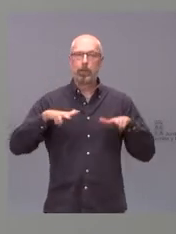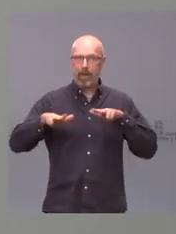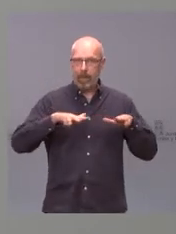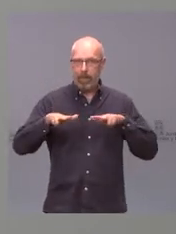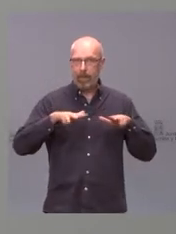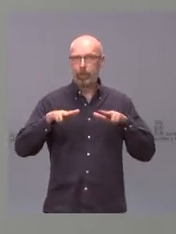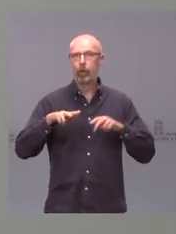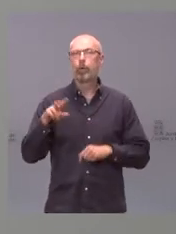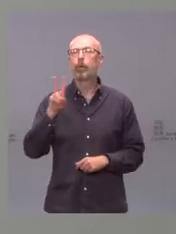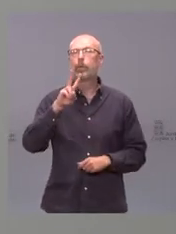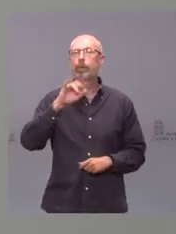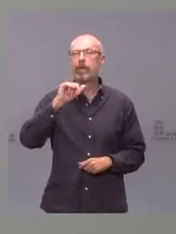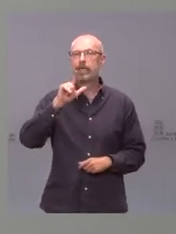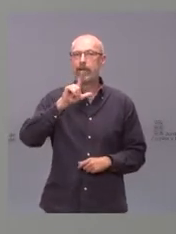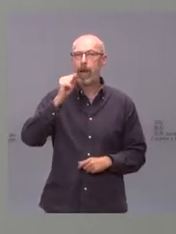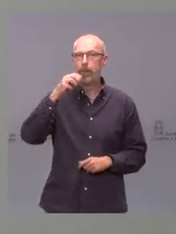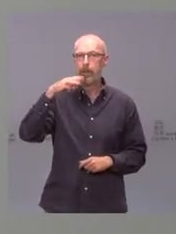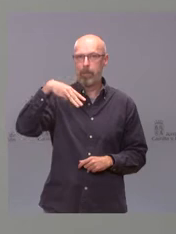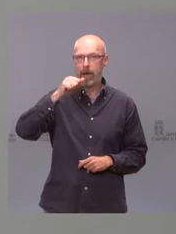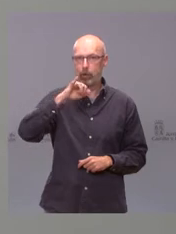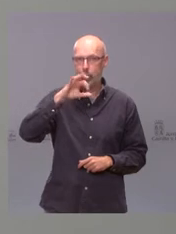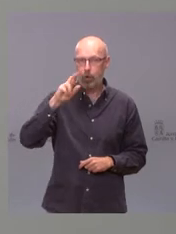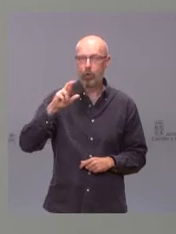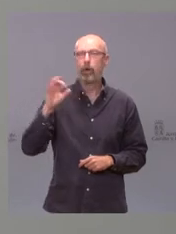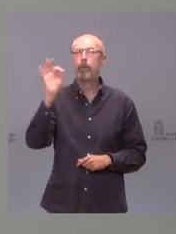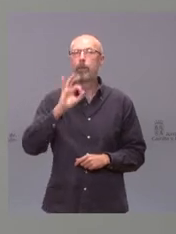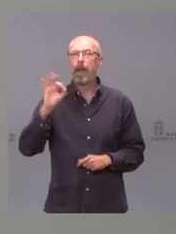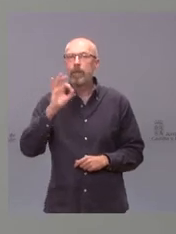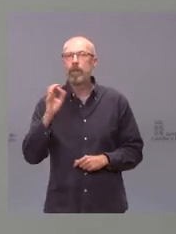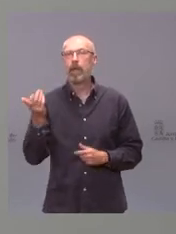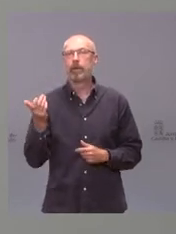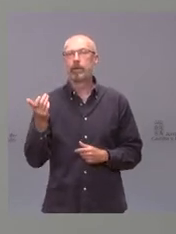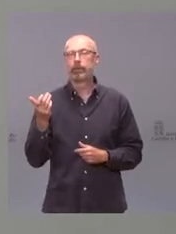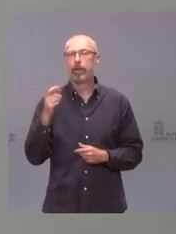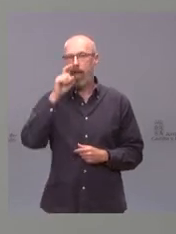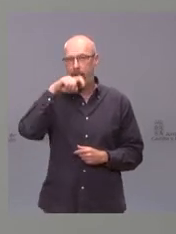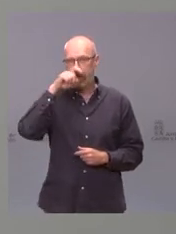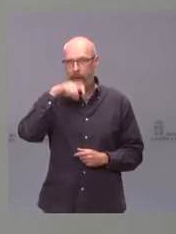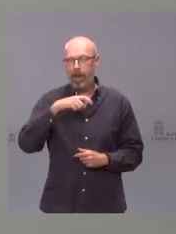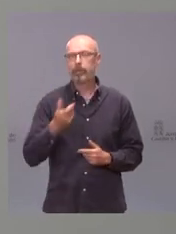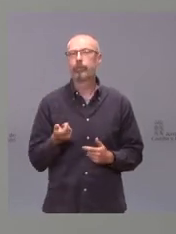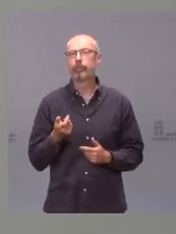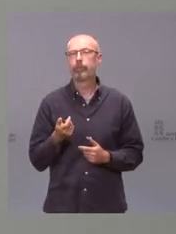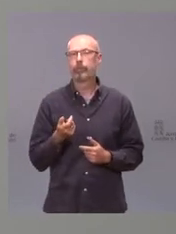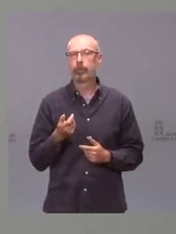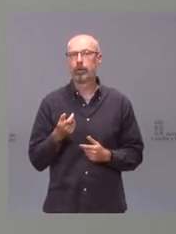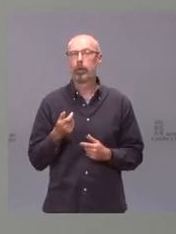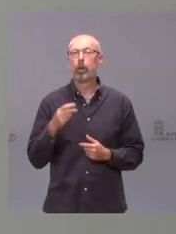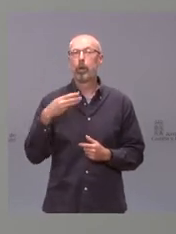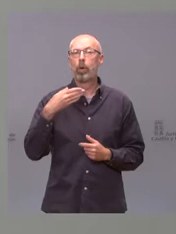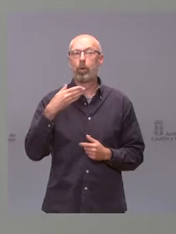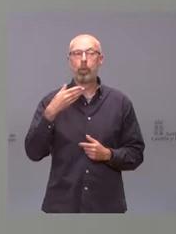Villamayor 291, Palencia 250, Aguilar de Campo 207, Burgo de Osma